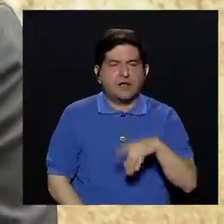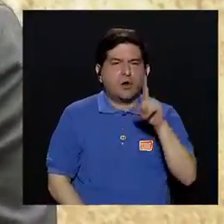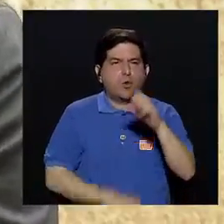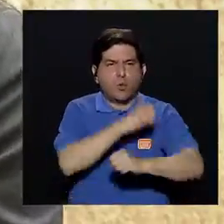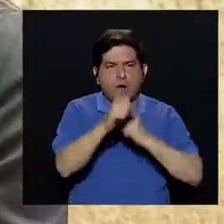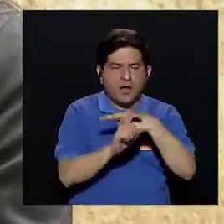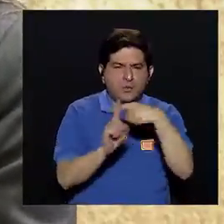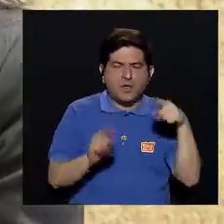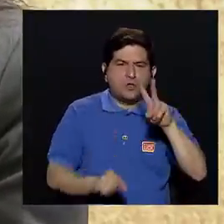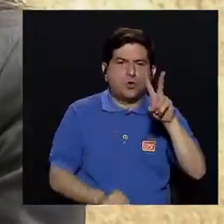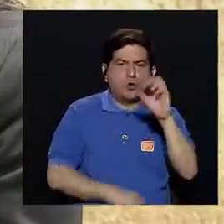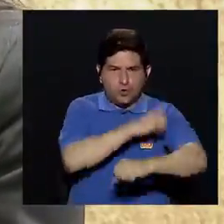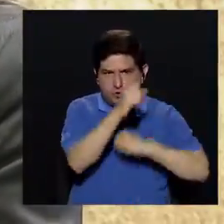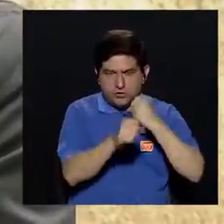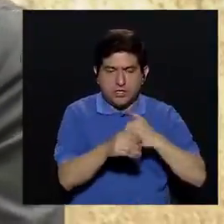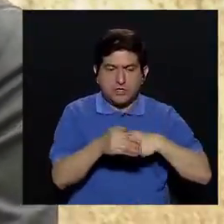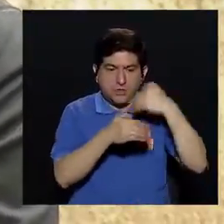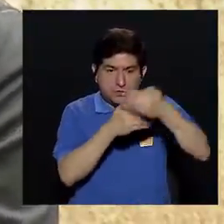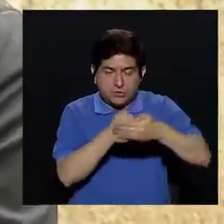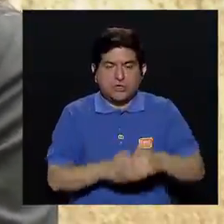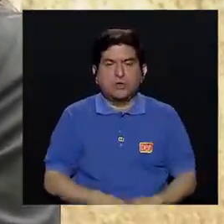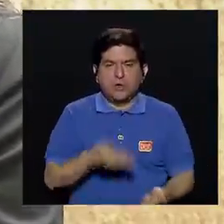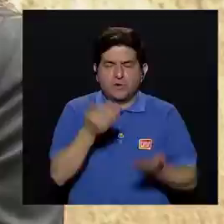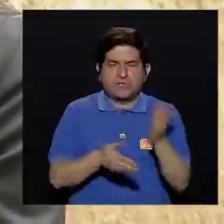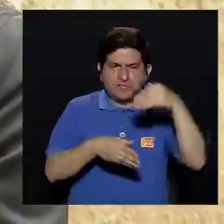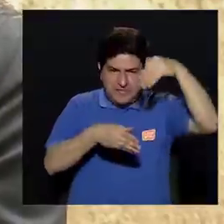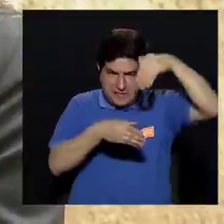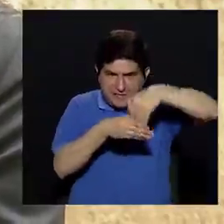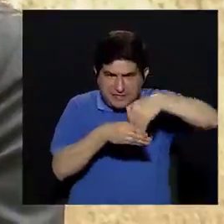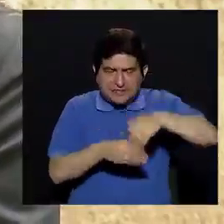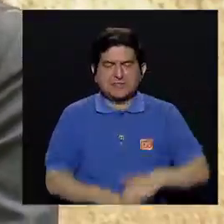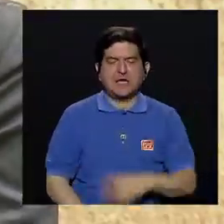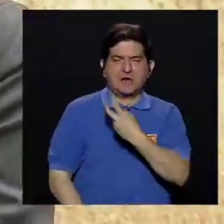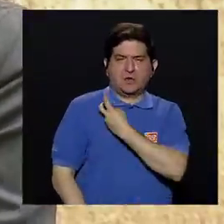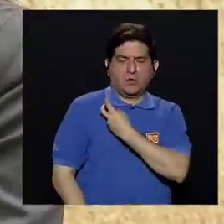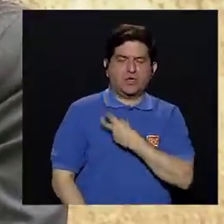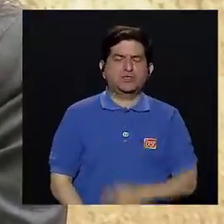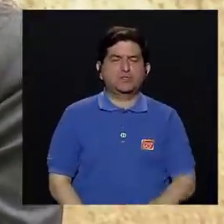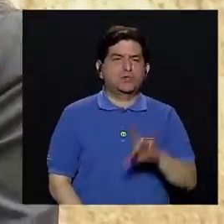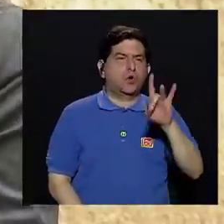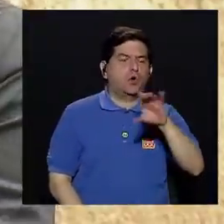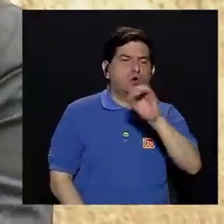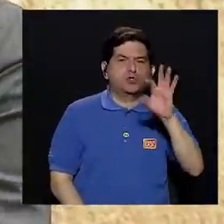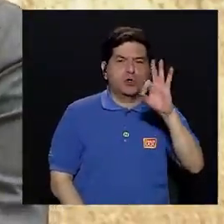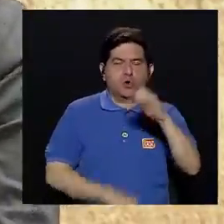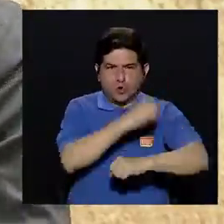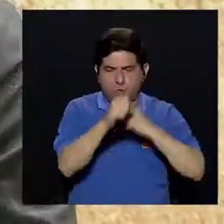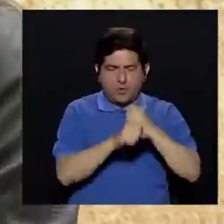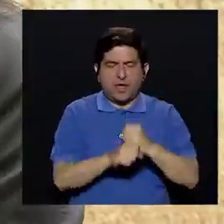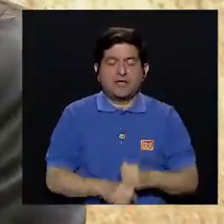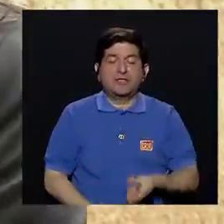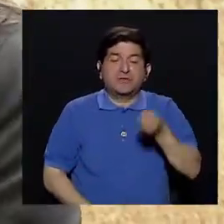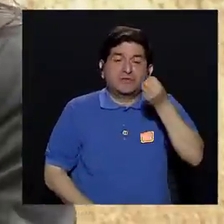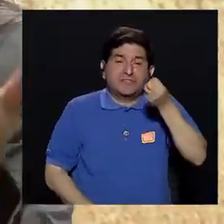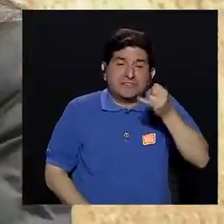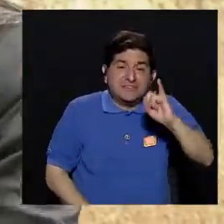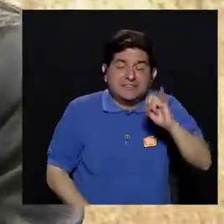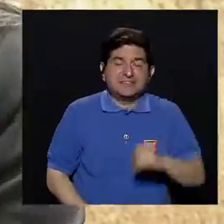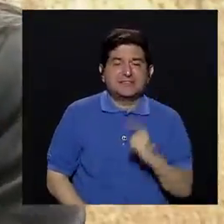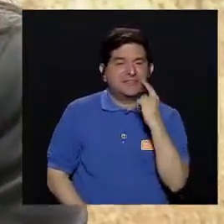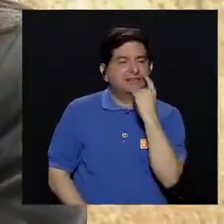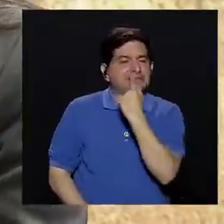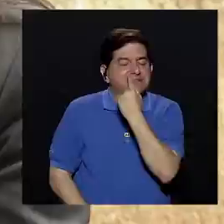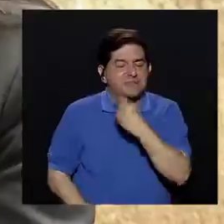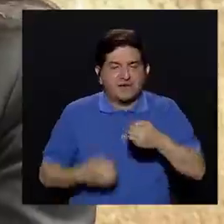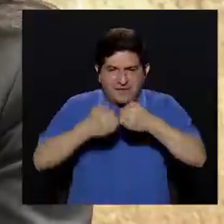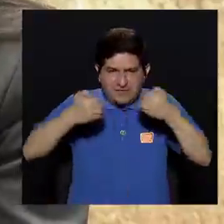y medio, dos años, y posiblemente el injerto de hueso a los ocho, nueve años, cuando la encía está separada, ¿verdad? Obviamente para que erupcionen